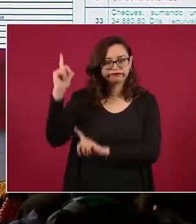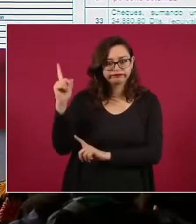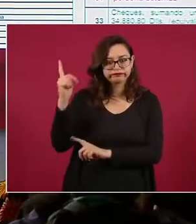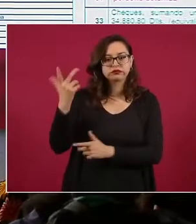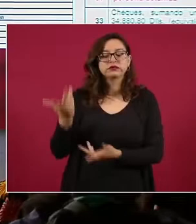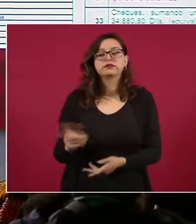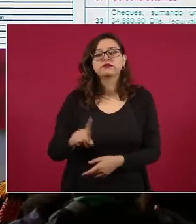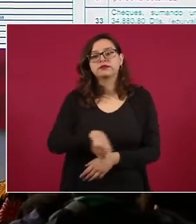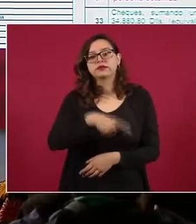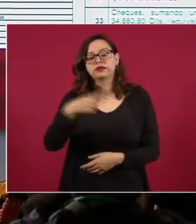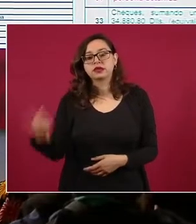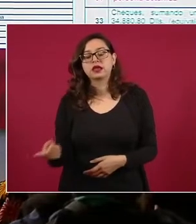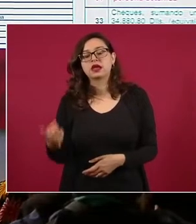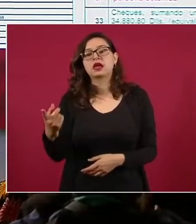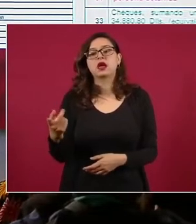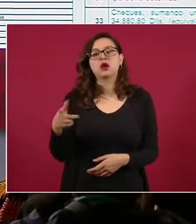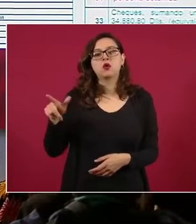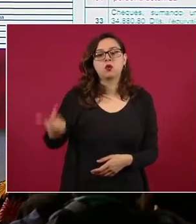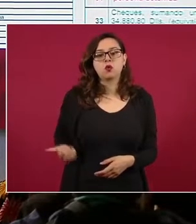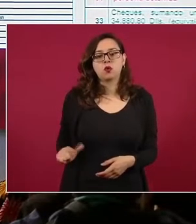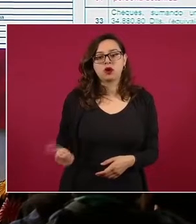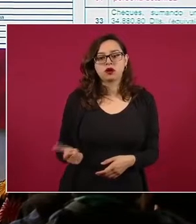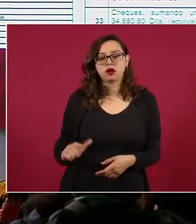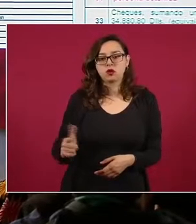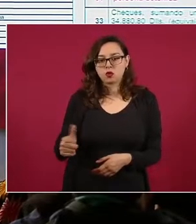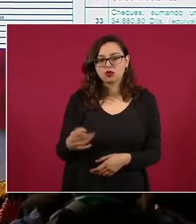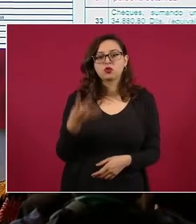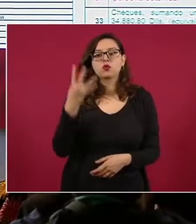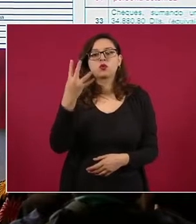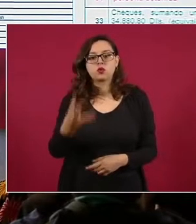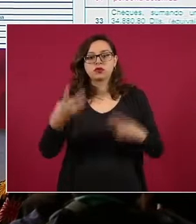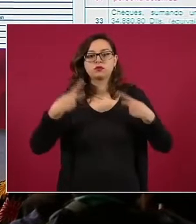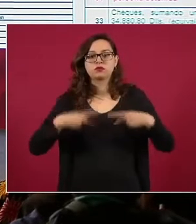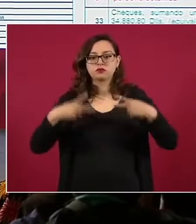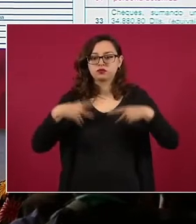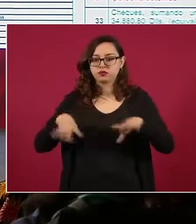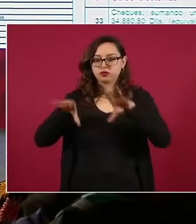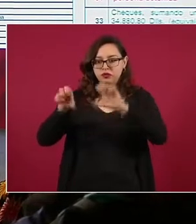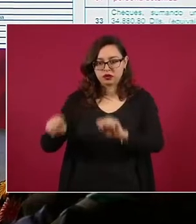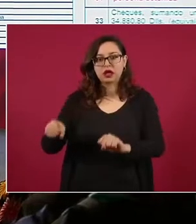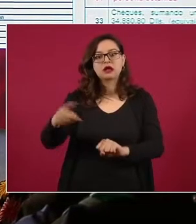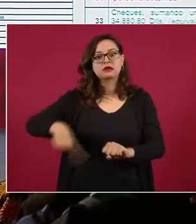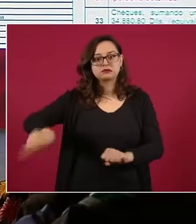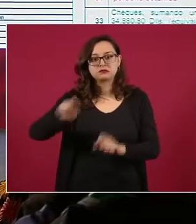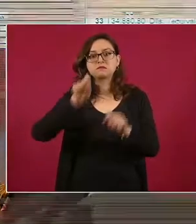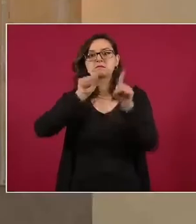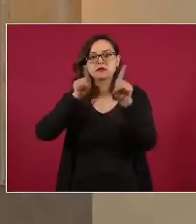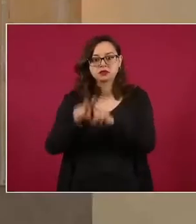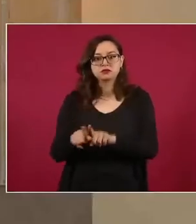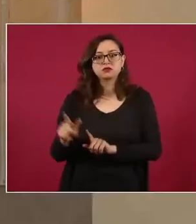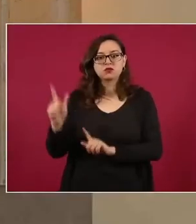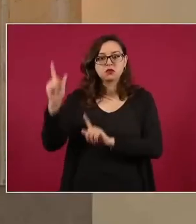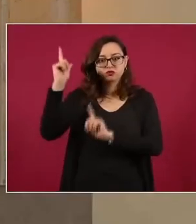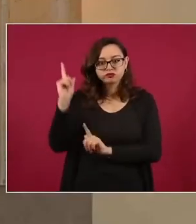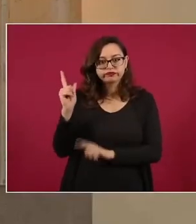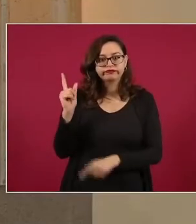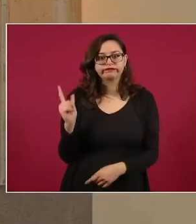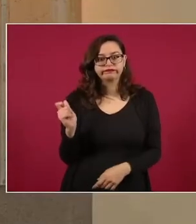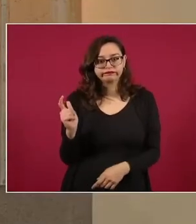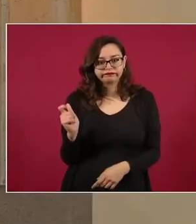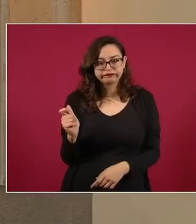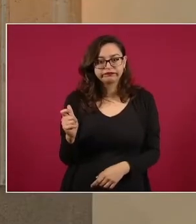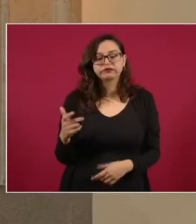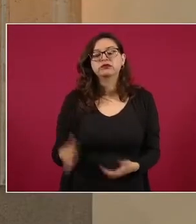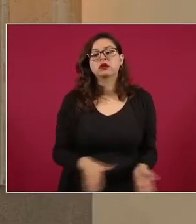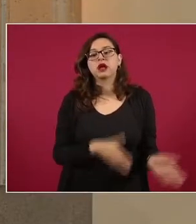En San Luis de la Paz y en Celaya, Guanajuato, cuatro personas detenidas con armas largas, con armas cortas. En